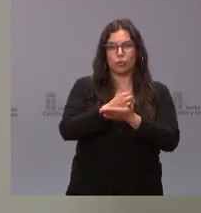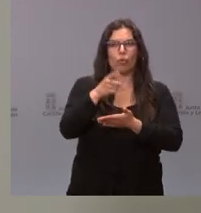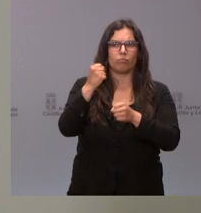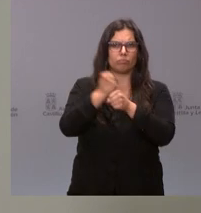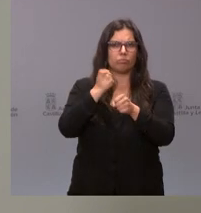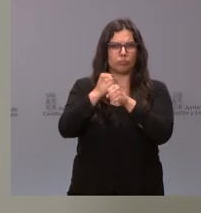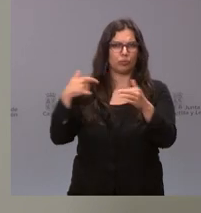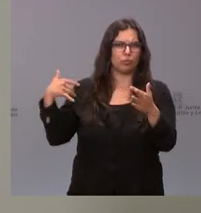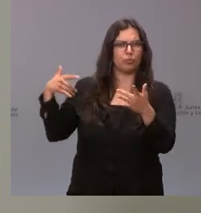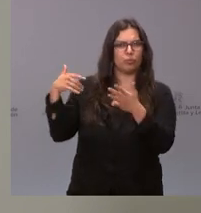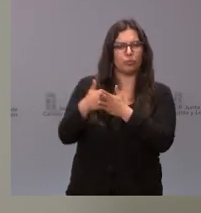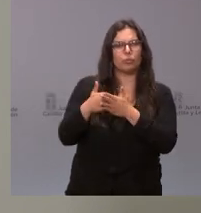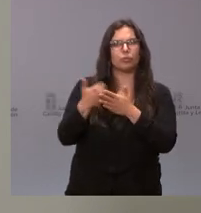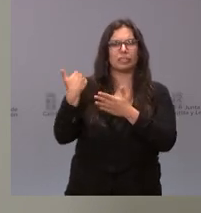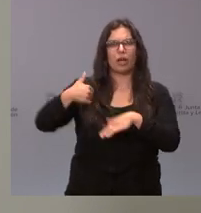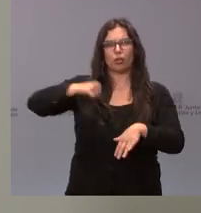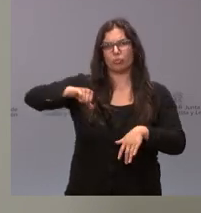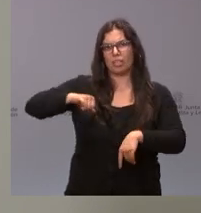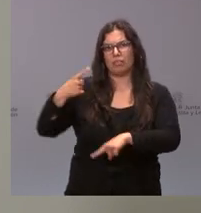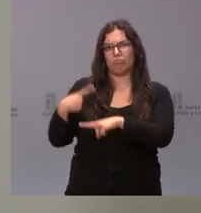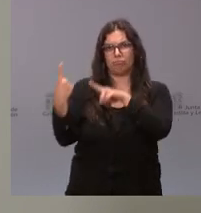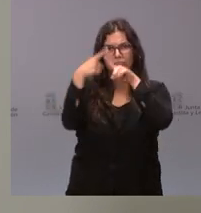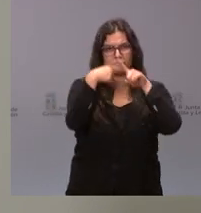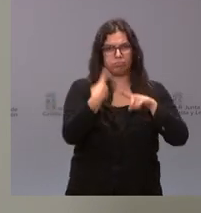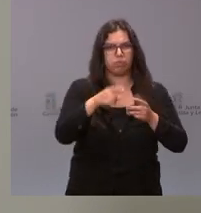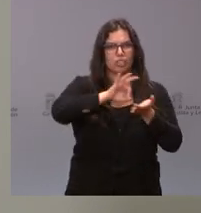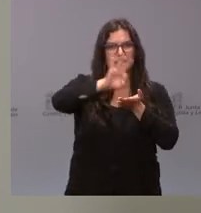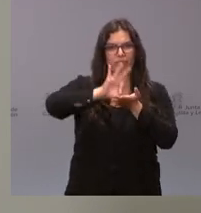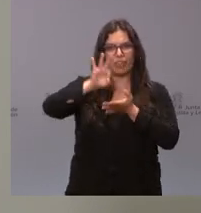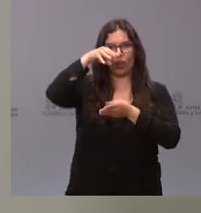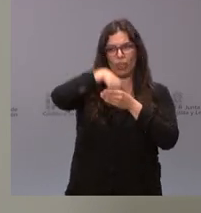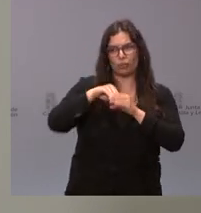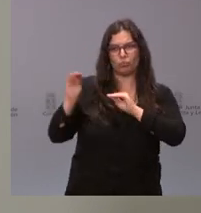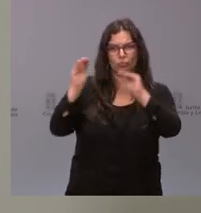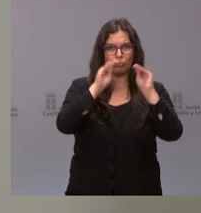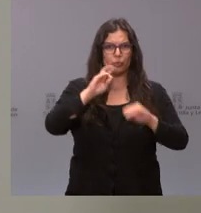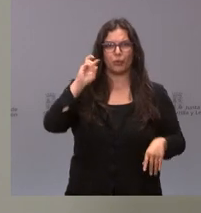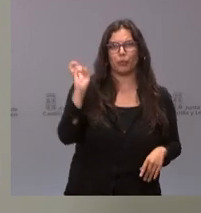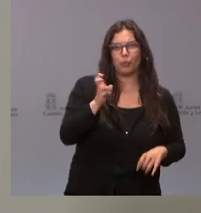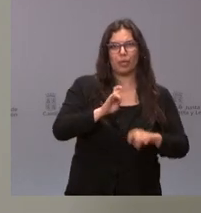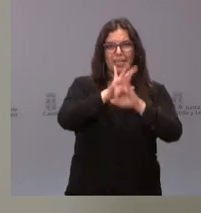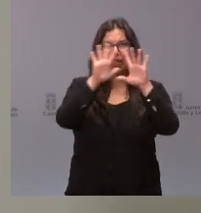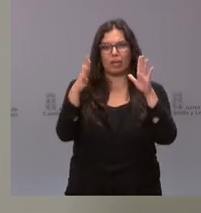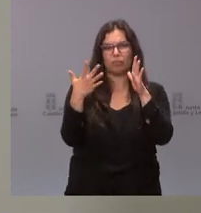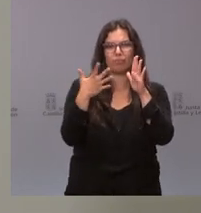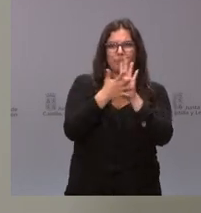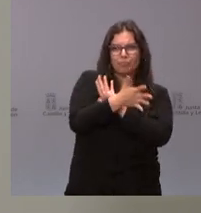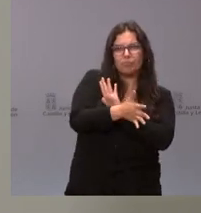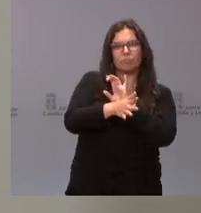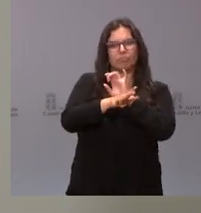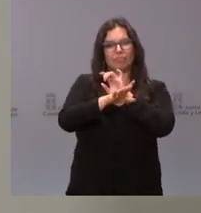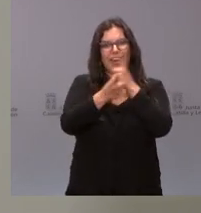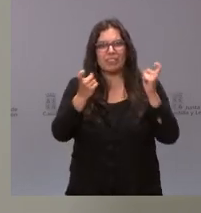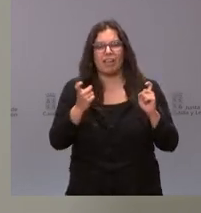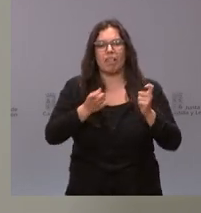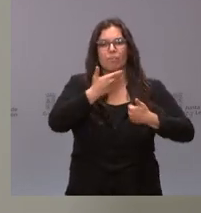los distintos hospitales y los distintos servicios dentro de esos hospitales, definiendo cuáles son las necesidades y los procedimientos de